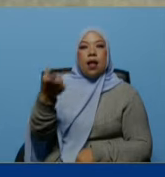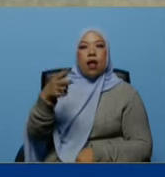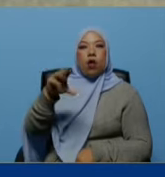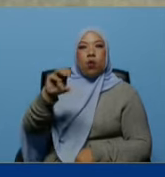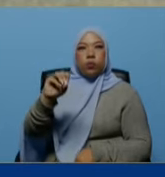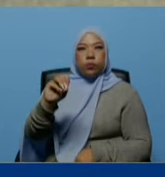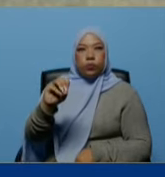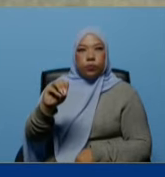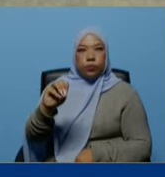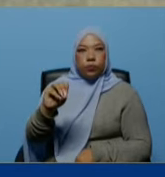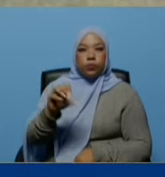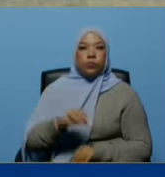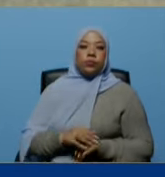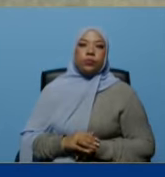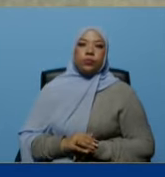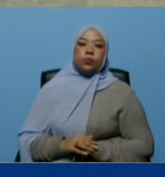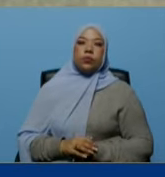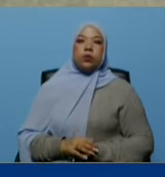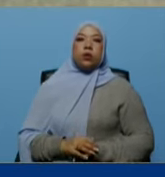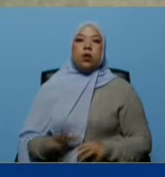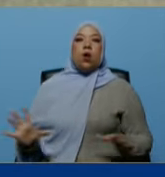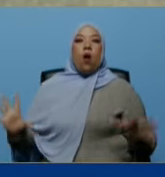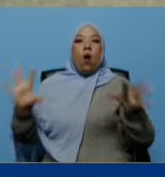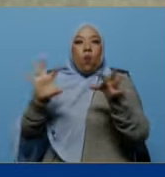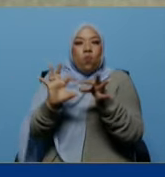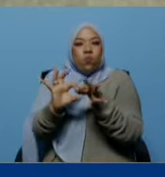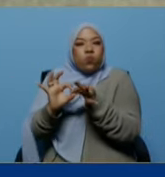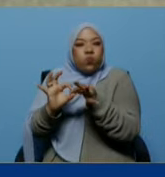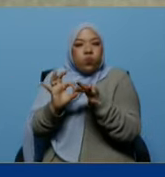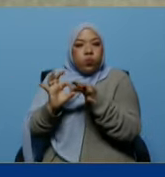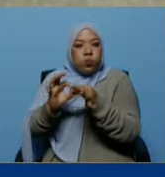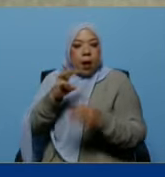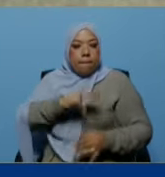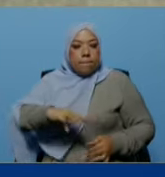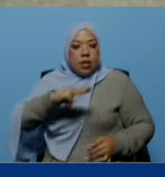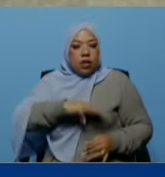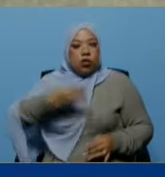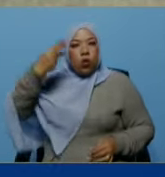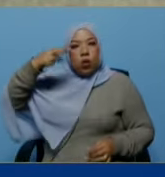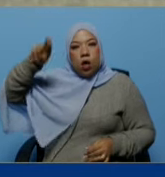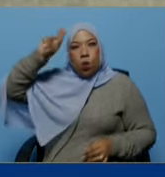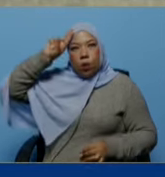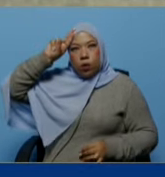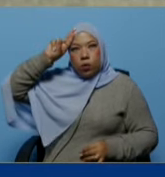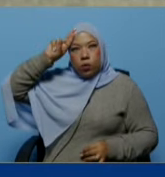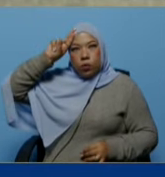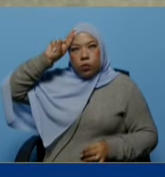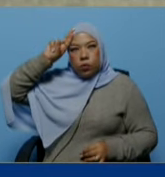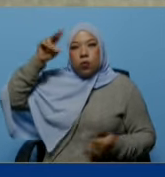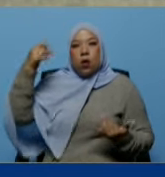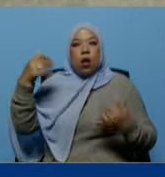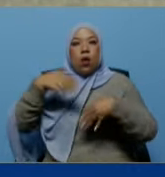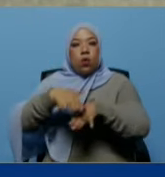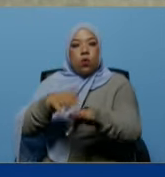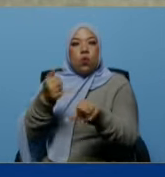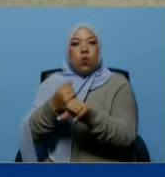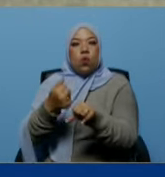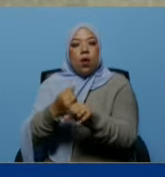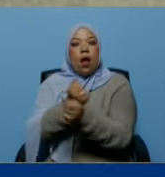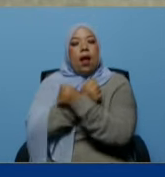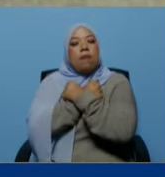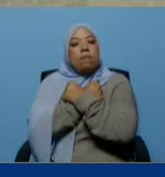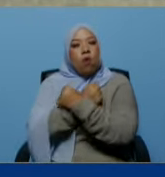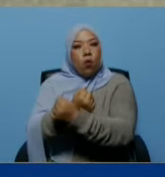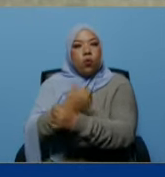porque estamos unidos la misión médica cubana integrada dando amor